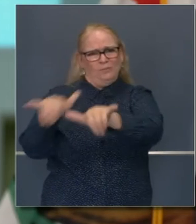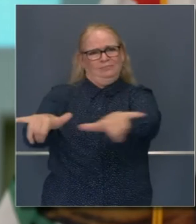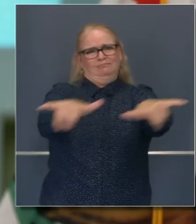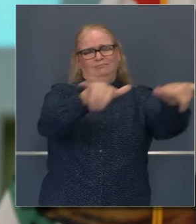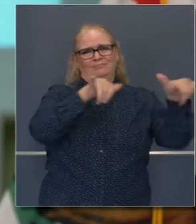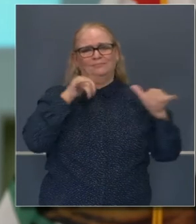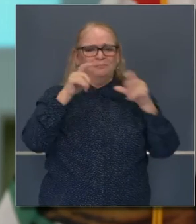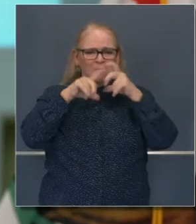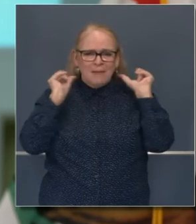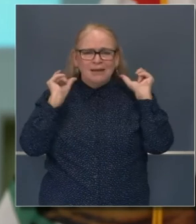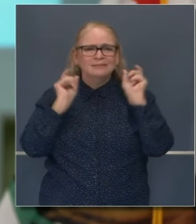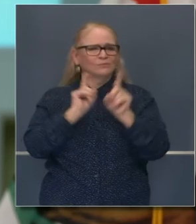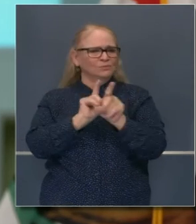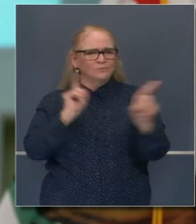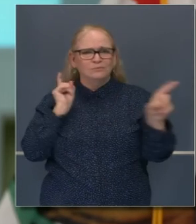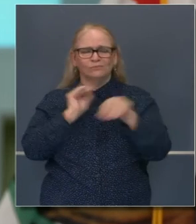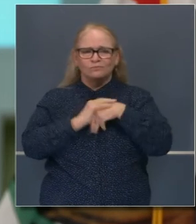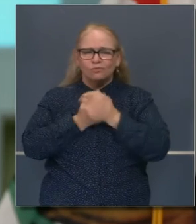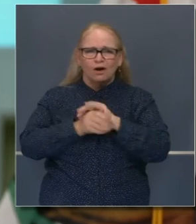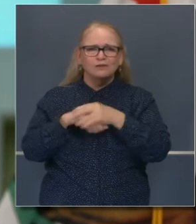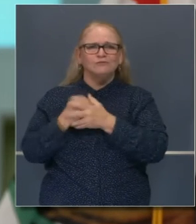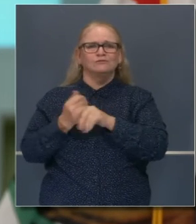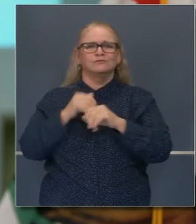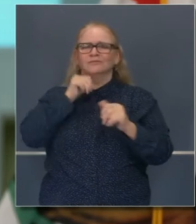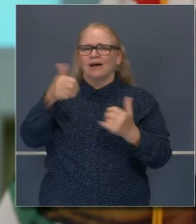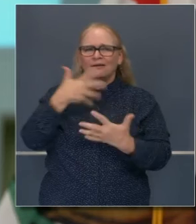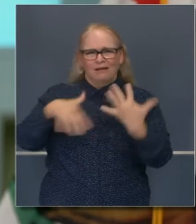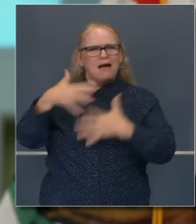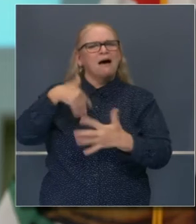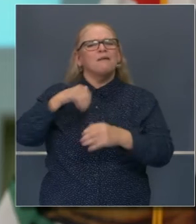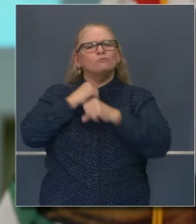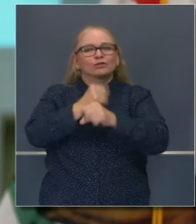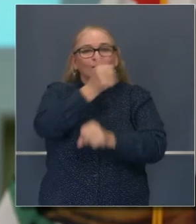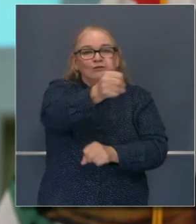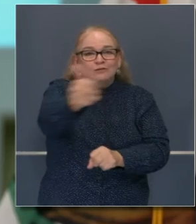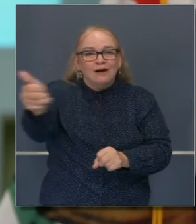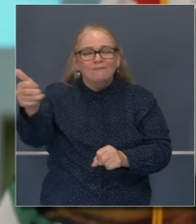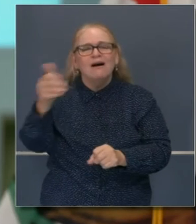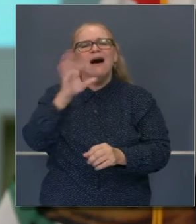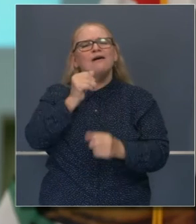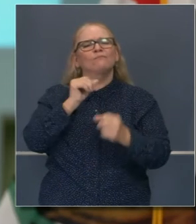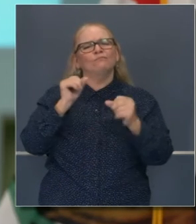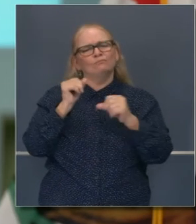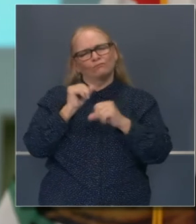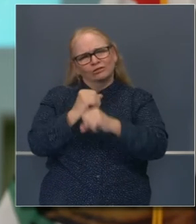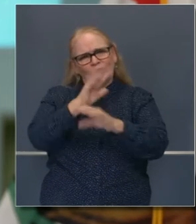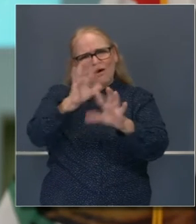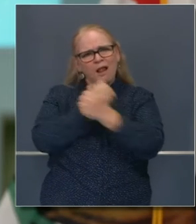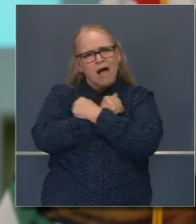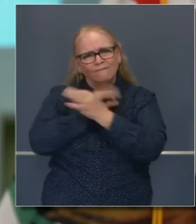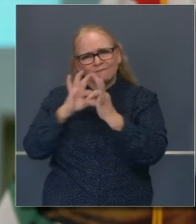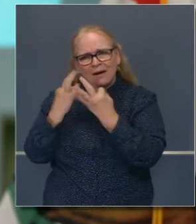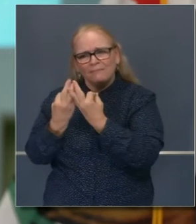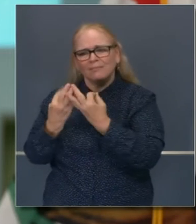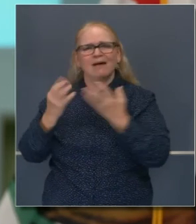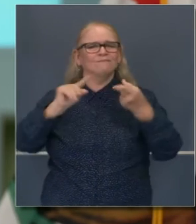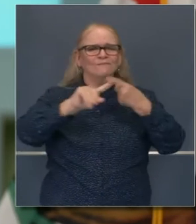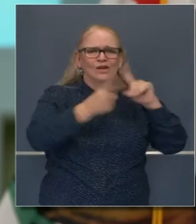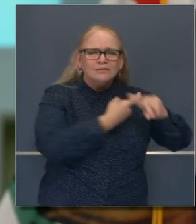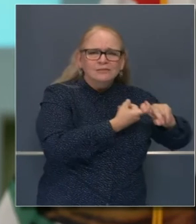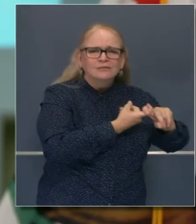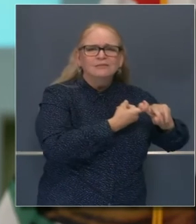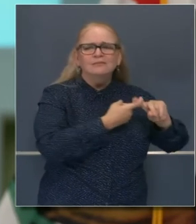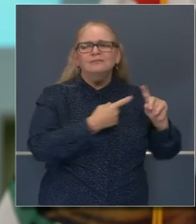mandos de usar mascarilla. Pero se trata de protegerlo a usted y proteger a sus seres queridos y de ayudarnos a